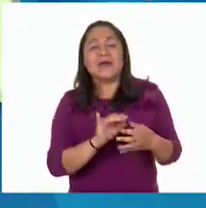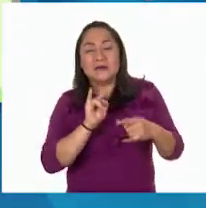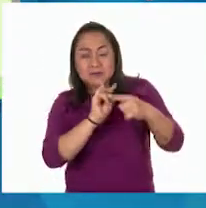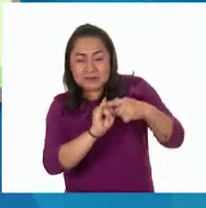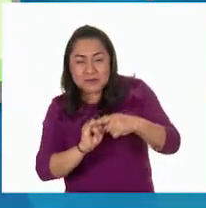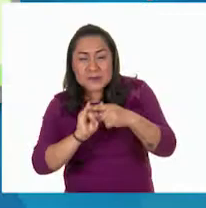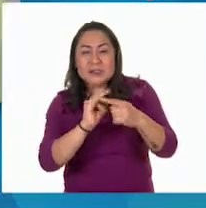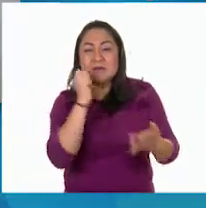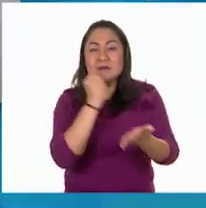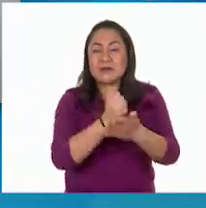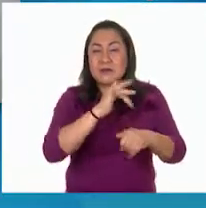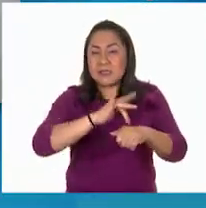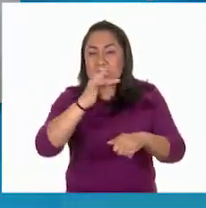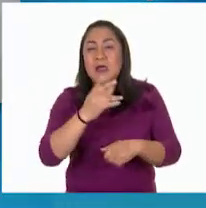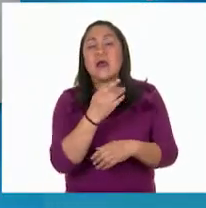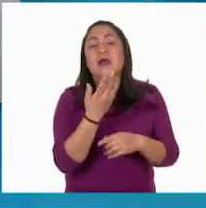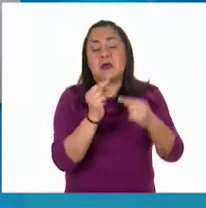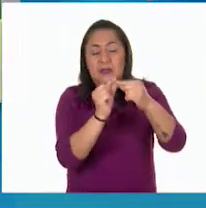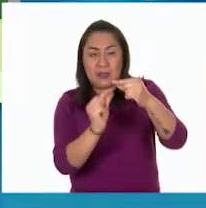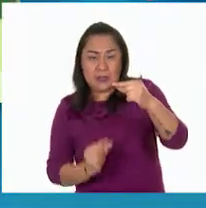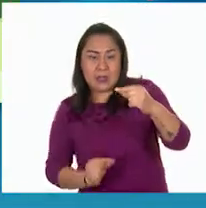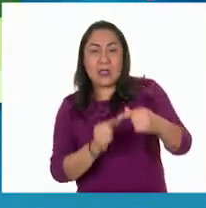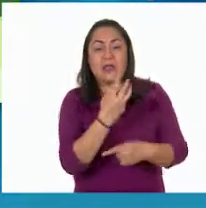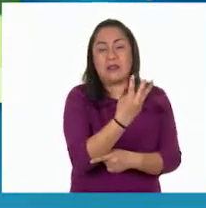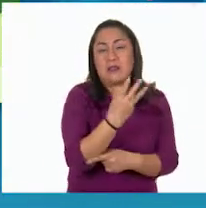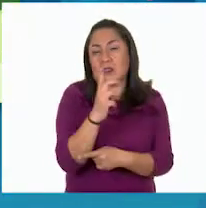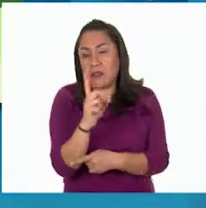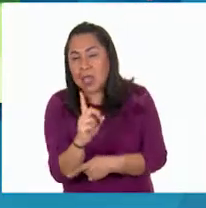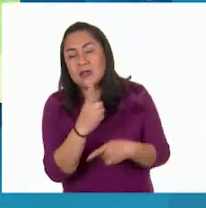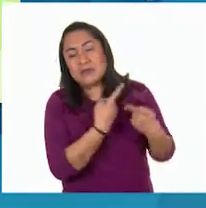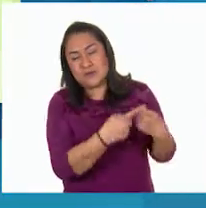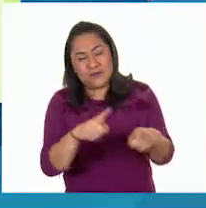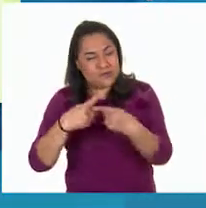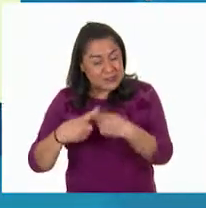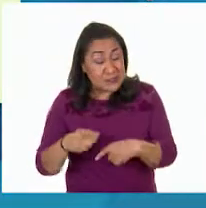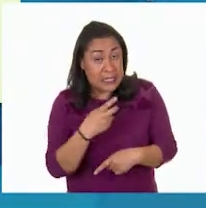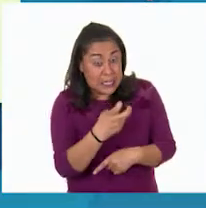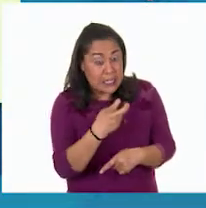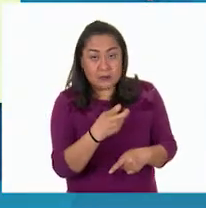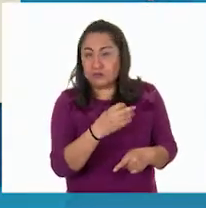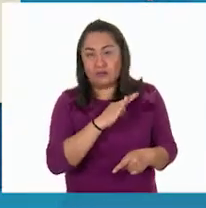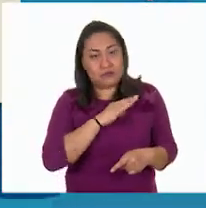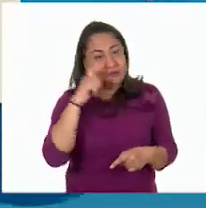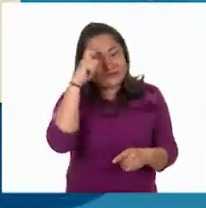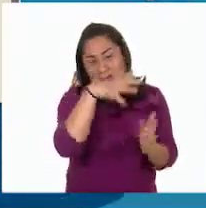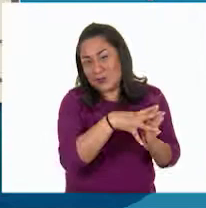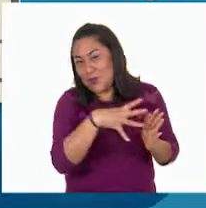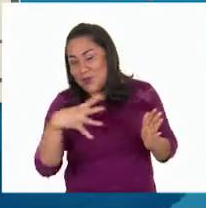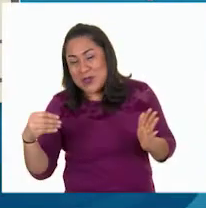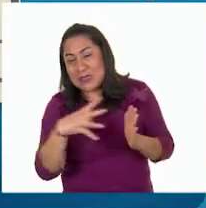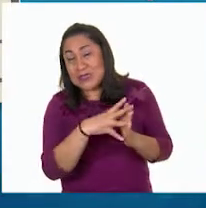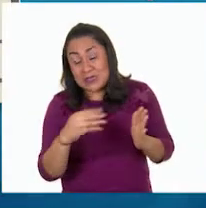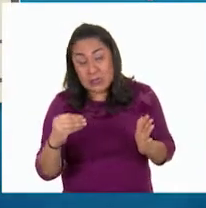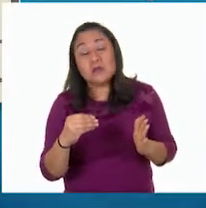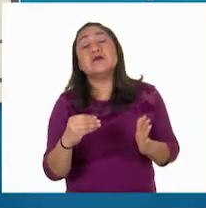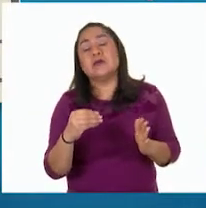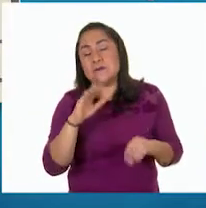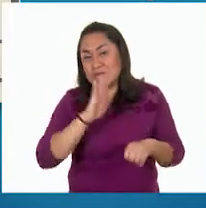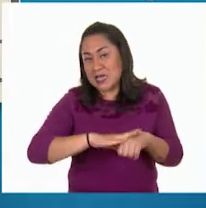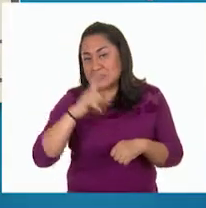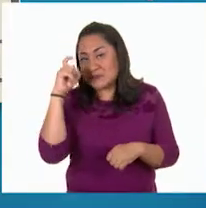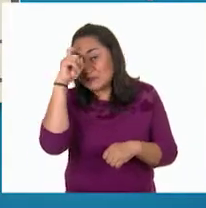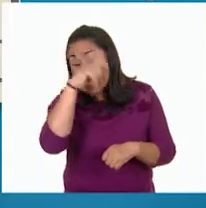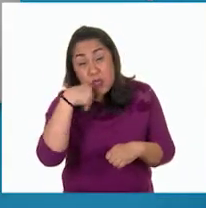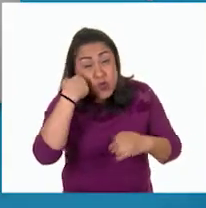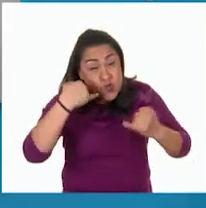marcas de agua, hilos 3D y relieves de tinta sensible al tacto. Todo esto es muy difícil de imitar y hace extremadamente complicado